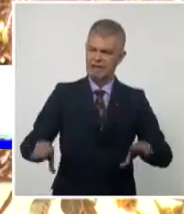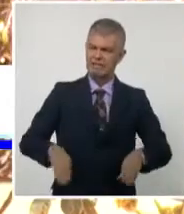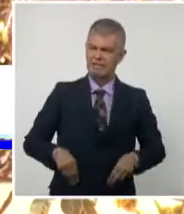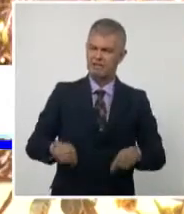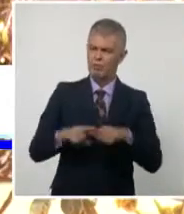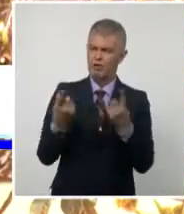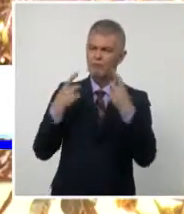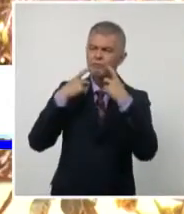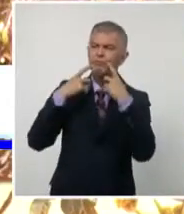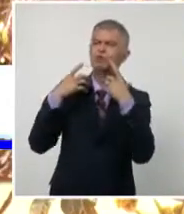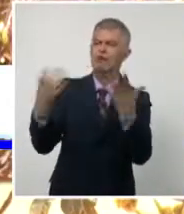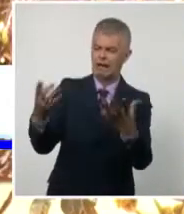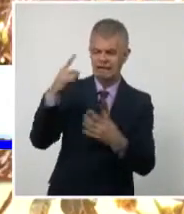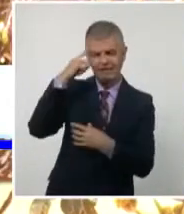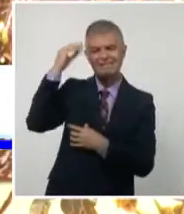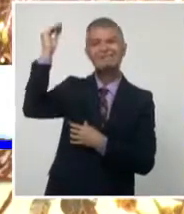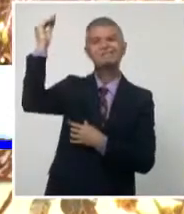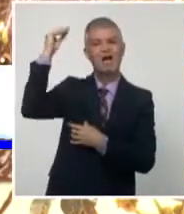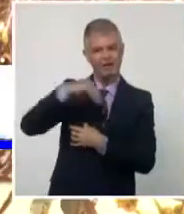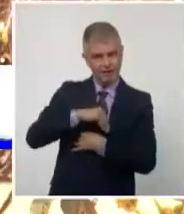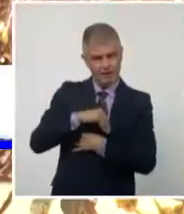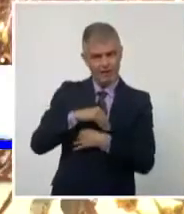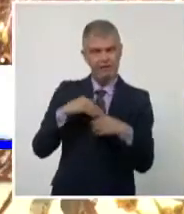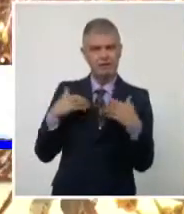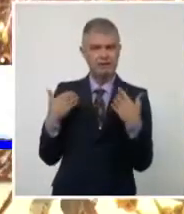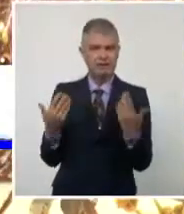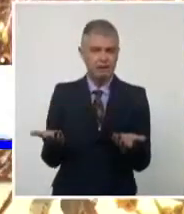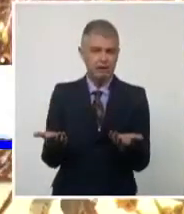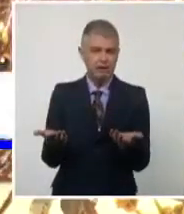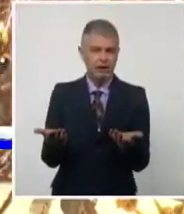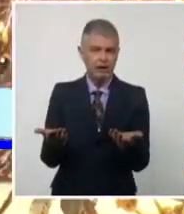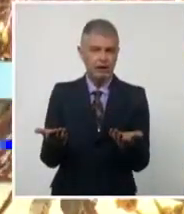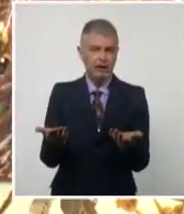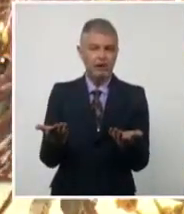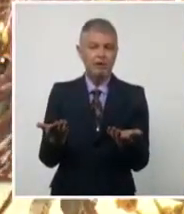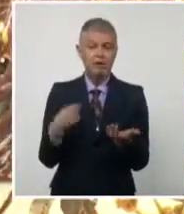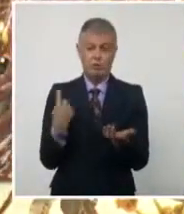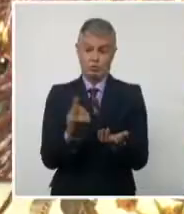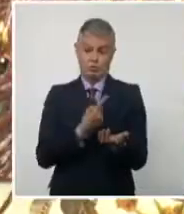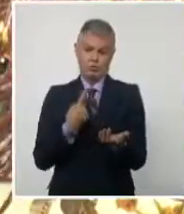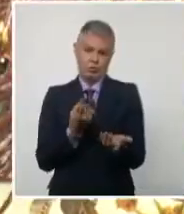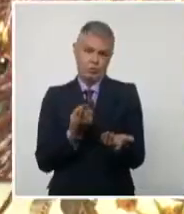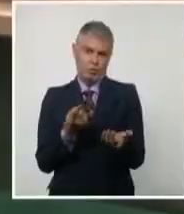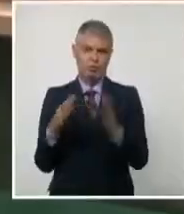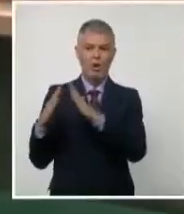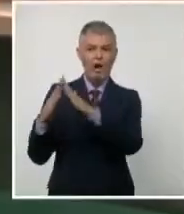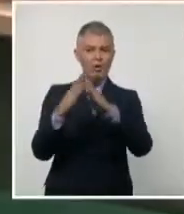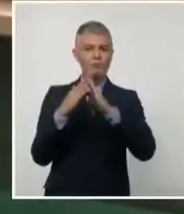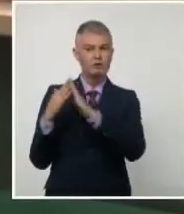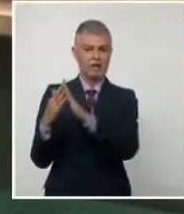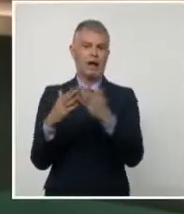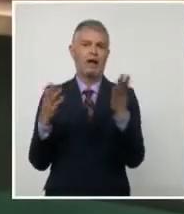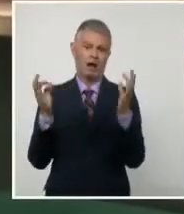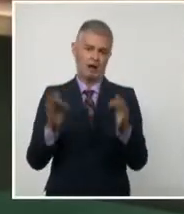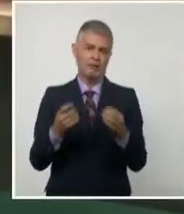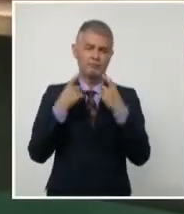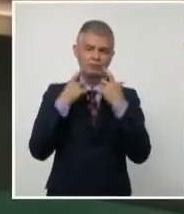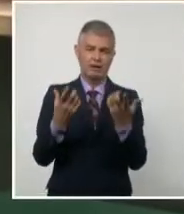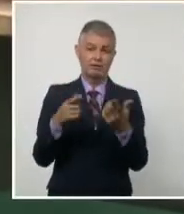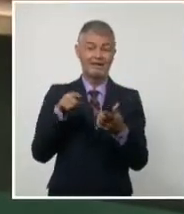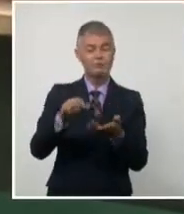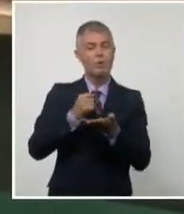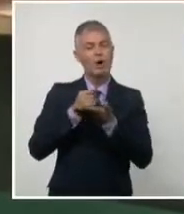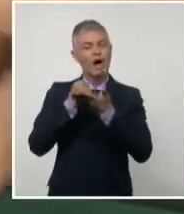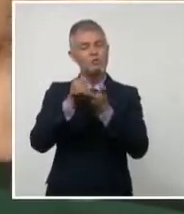saber, tener conocimiento para nosotros, para la comunidad. De igual manera permite